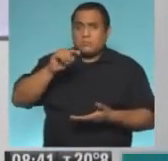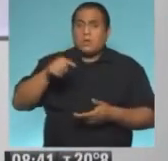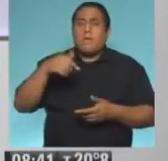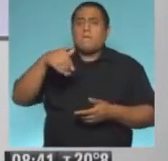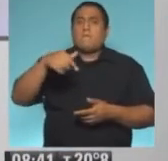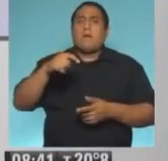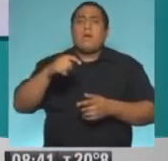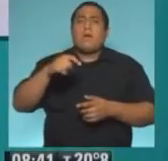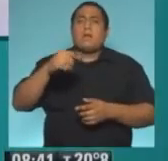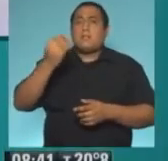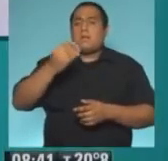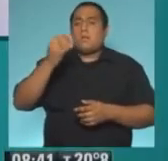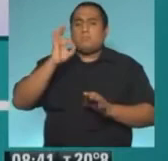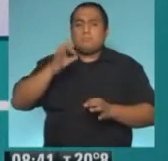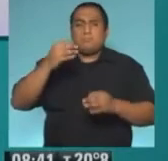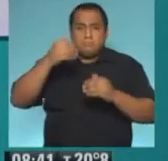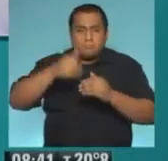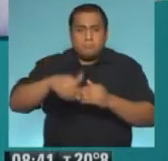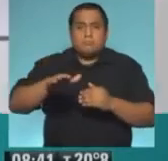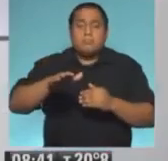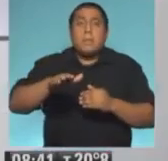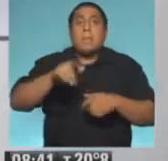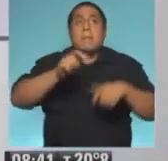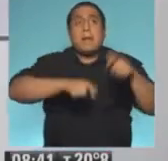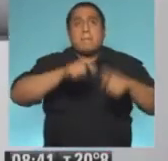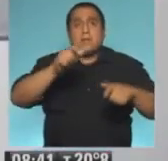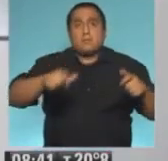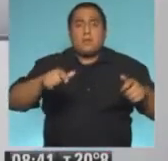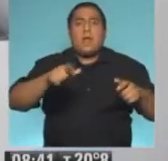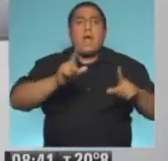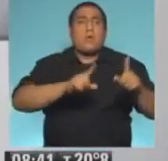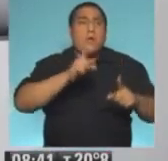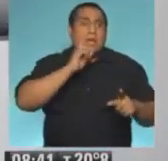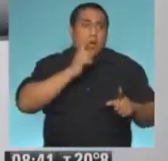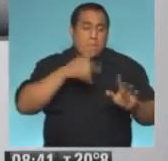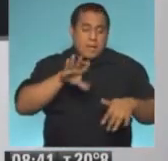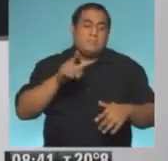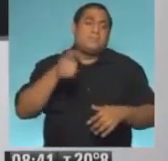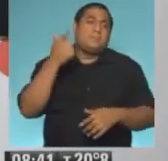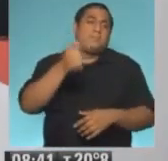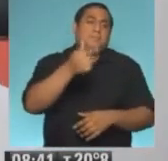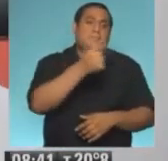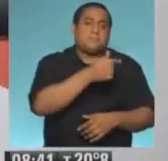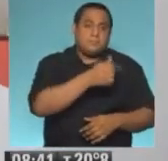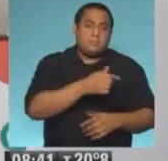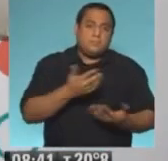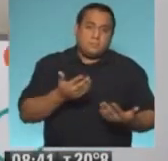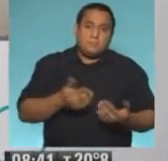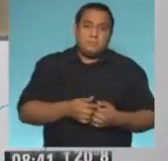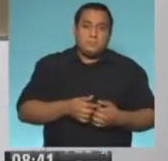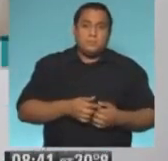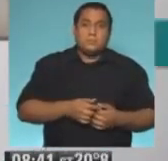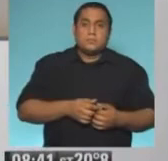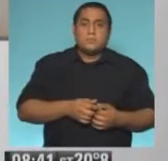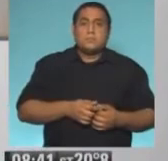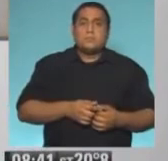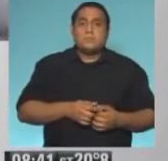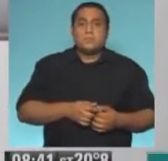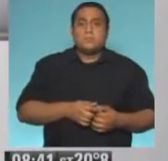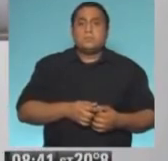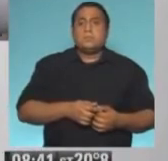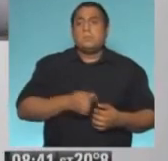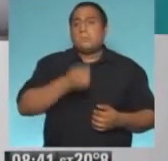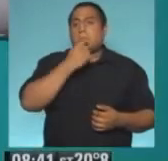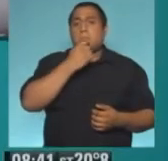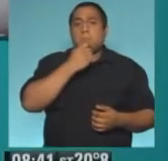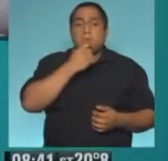partir del sábado, ya está disponible para las personas en más alto riesgo. Cuando se infecten, se les puede dar entre los tres o cuatro días